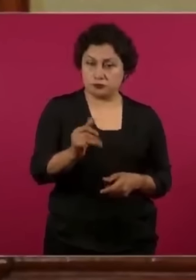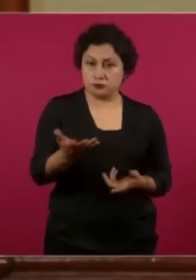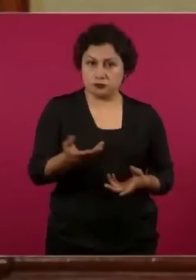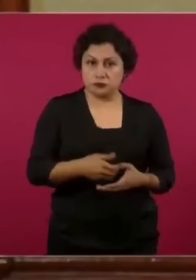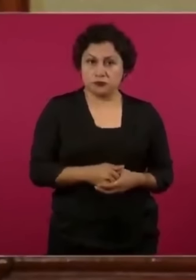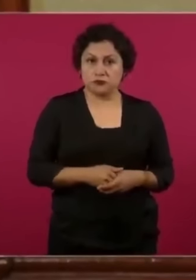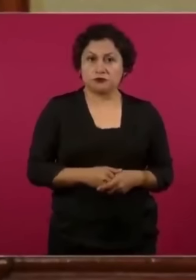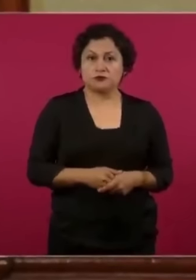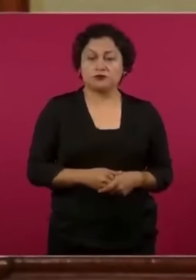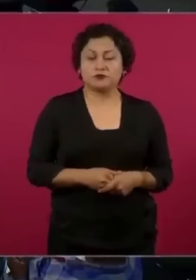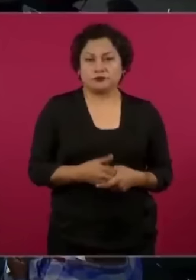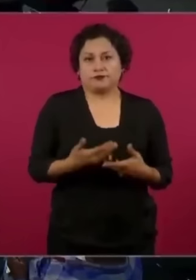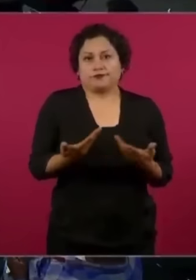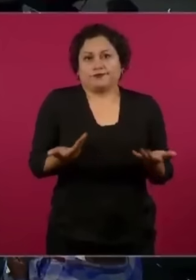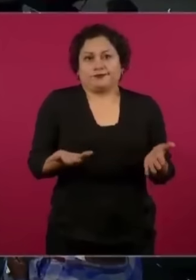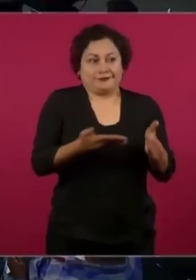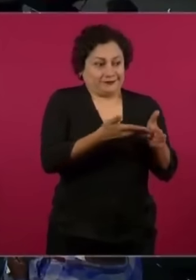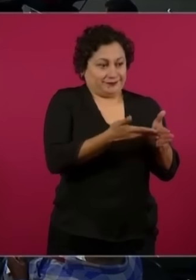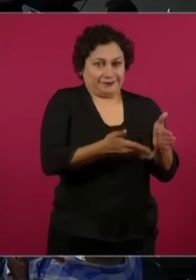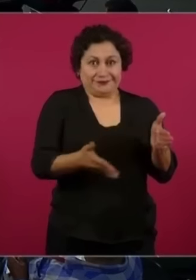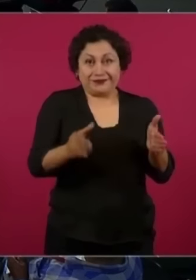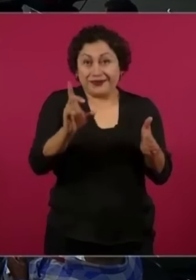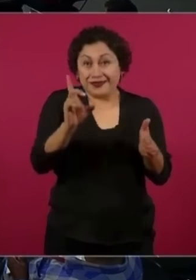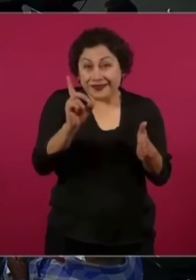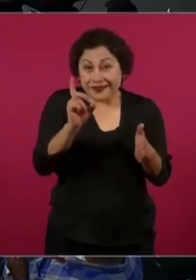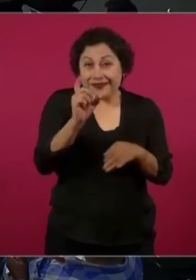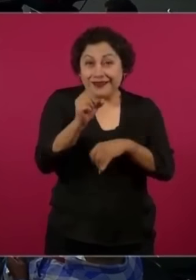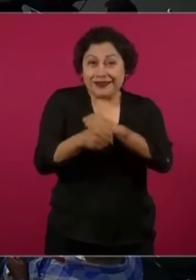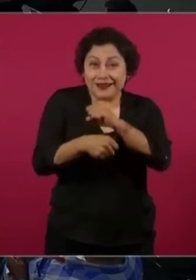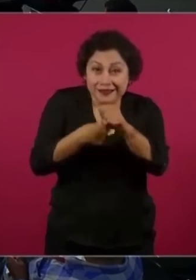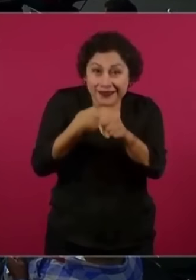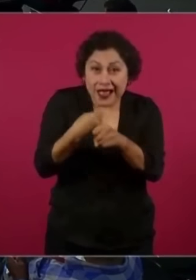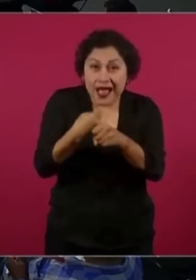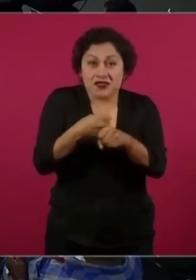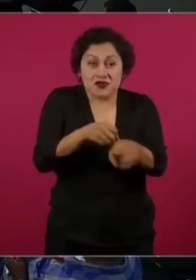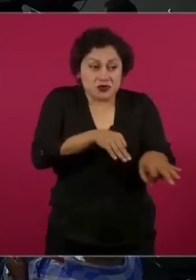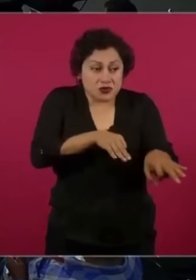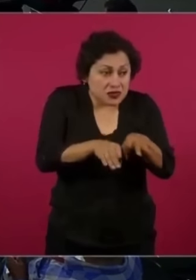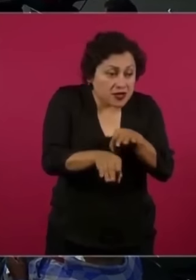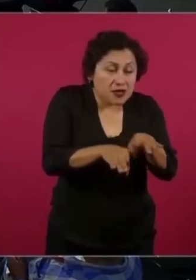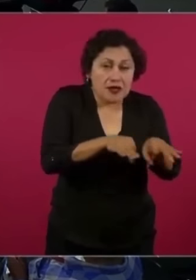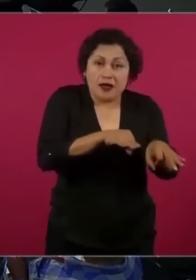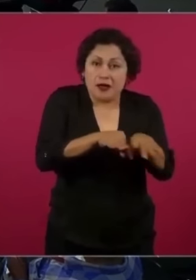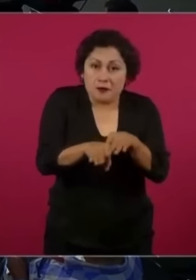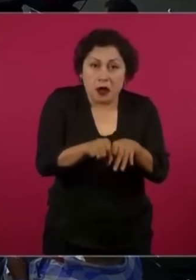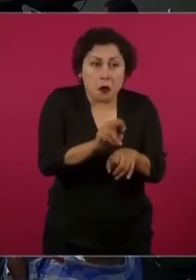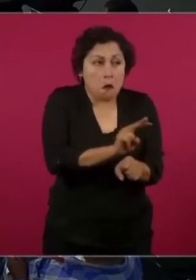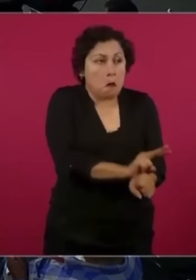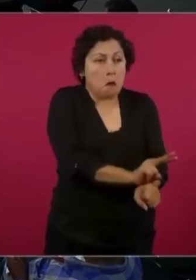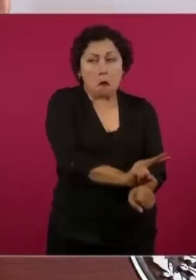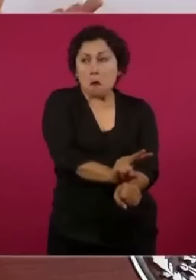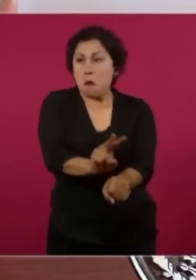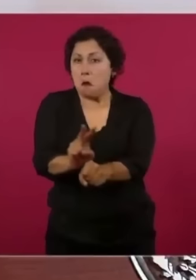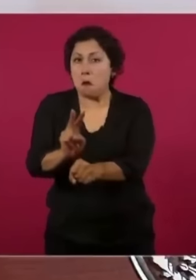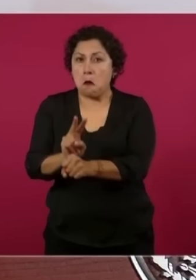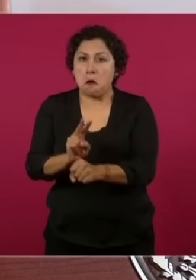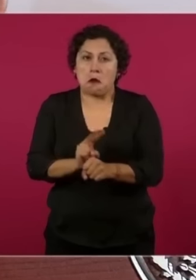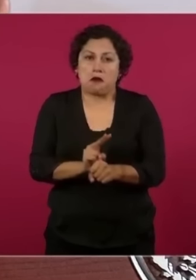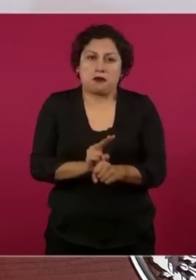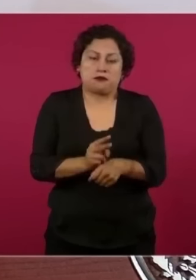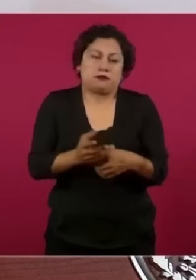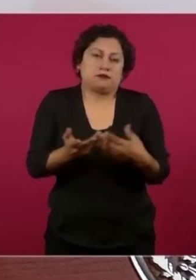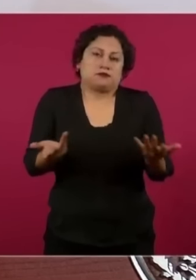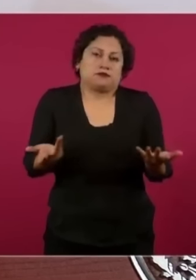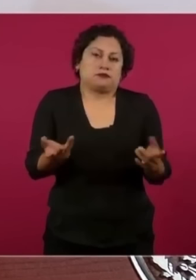¿Cómo no va a saber todo lo relacionado